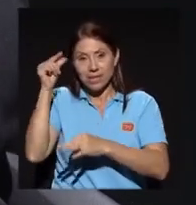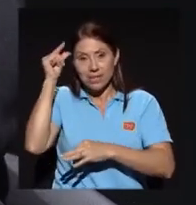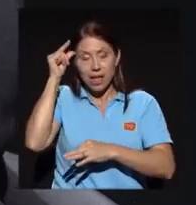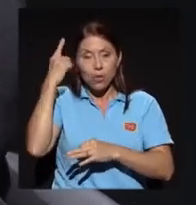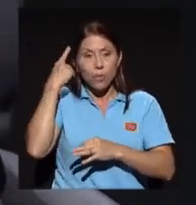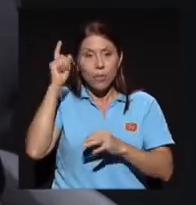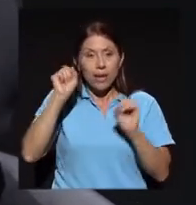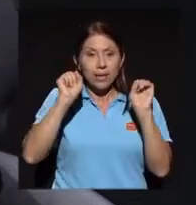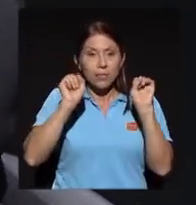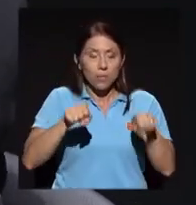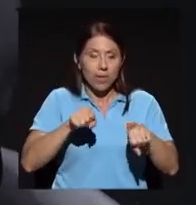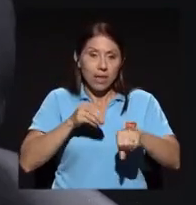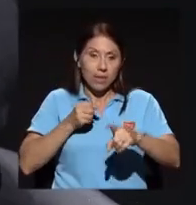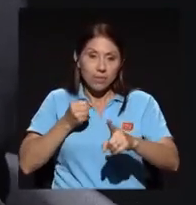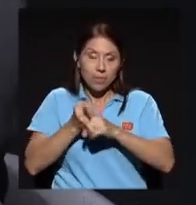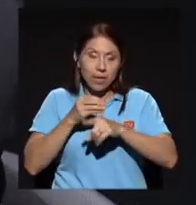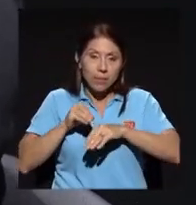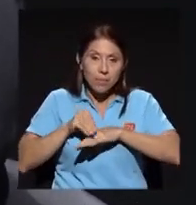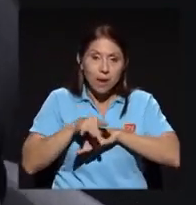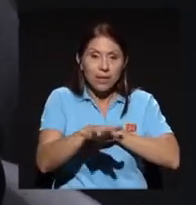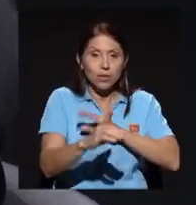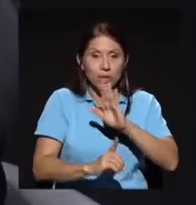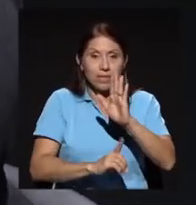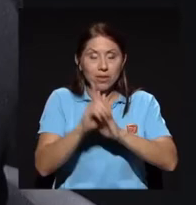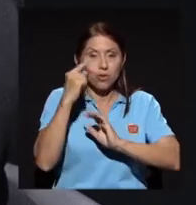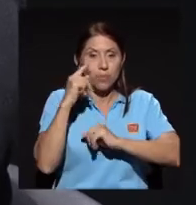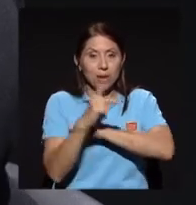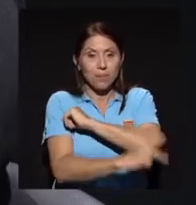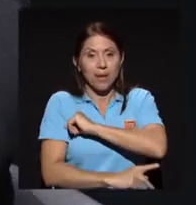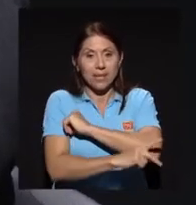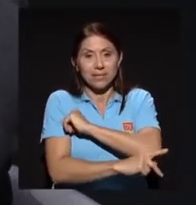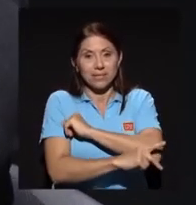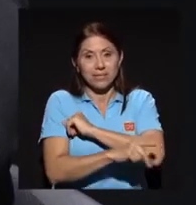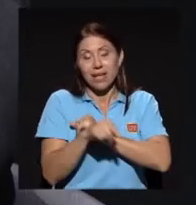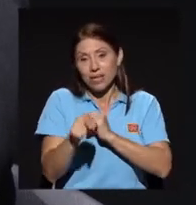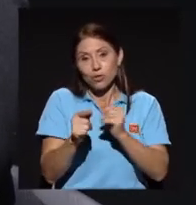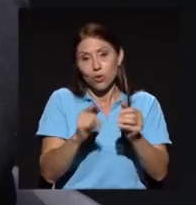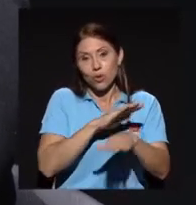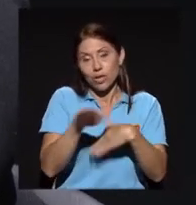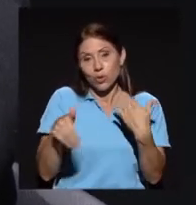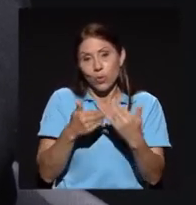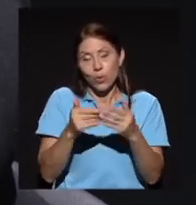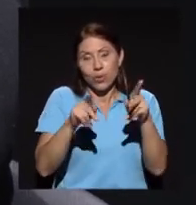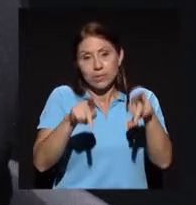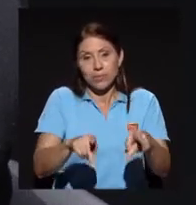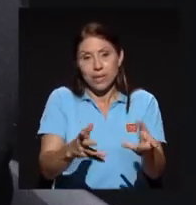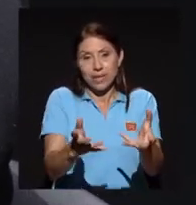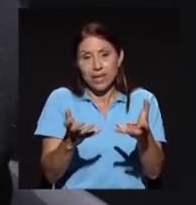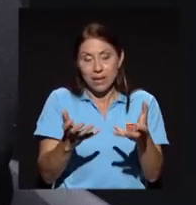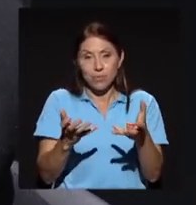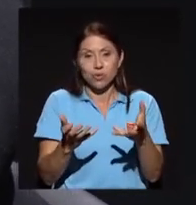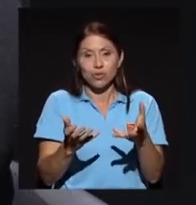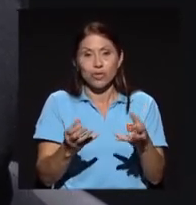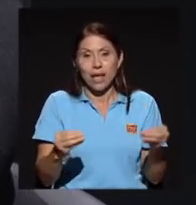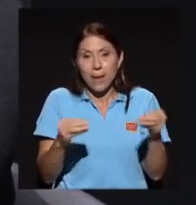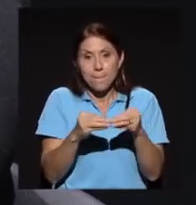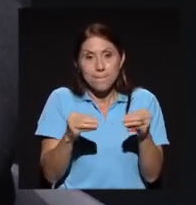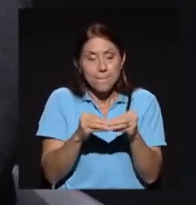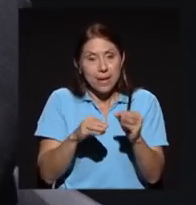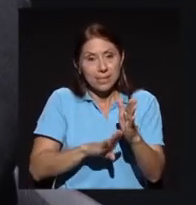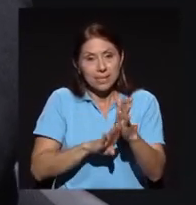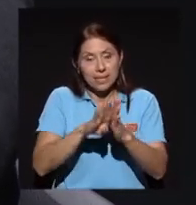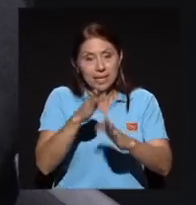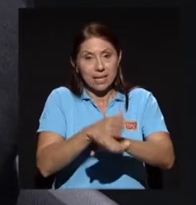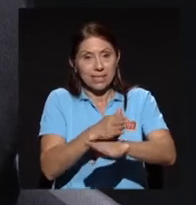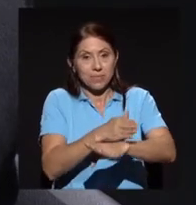impacto y desarrollo para el país que al final es lo que todos queremos generar mayor crecimiento y desarrollo